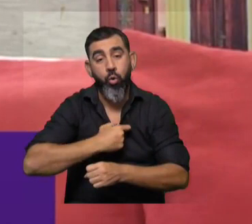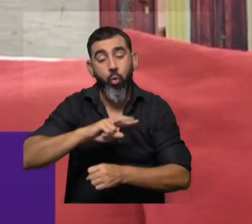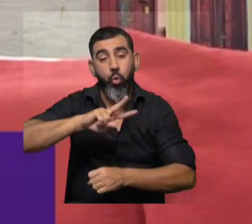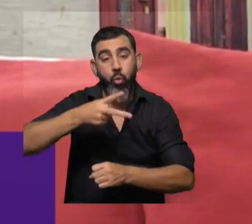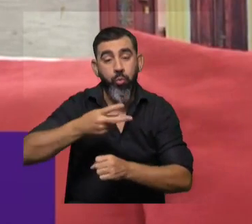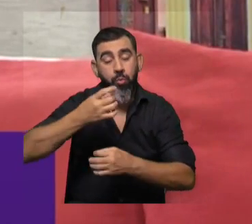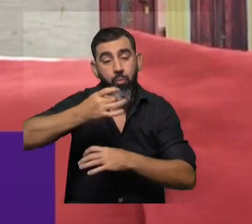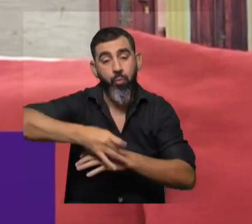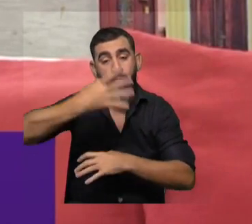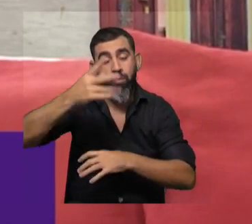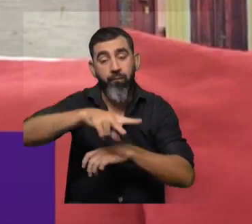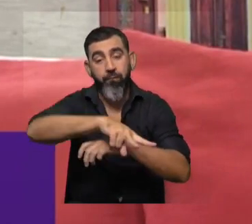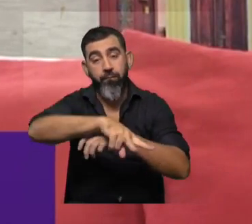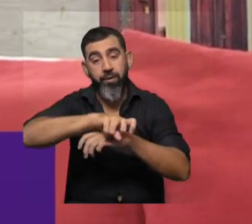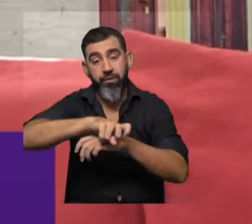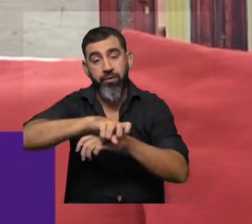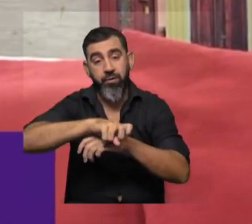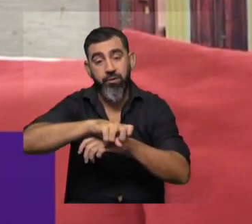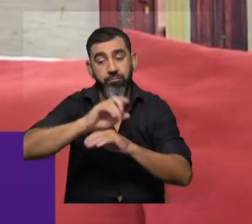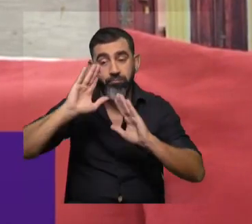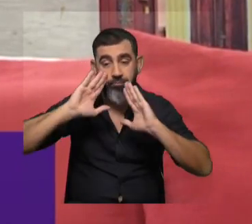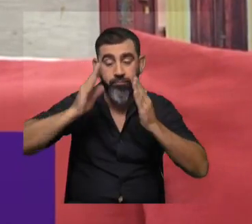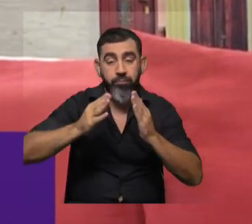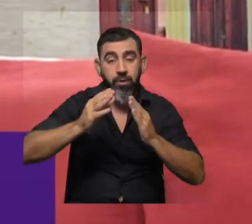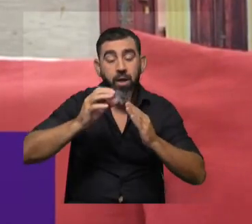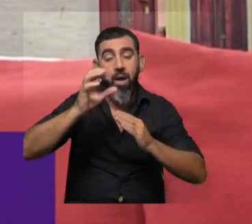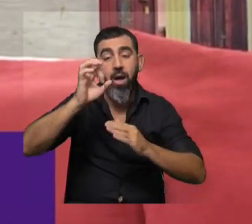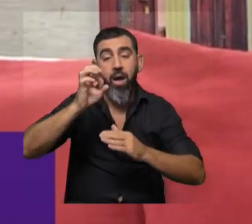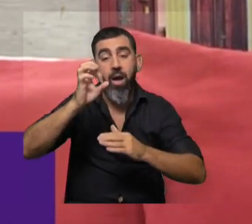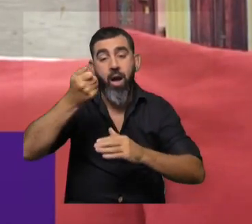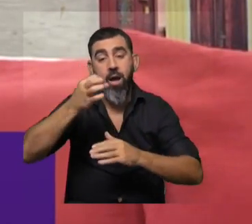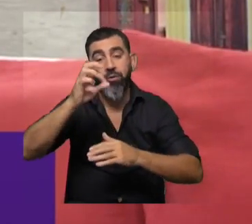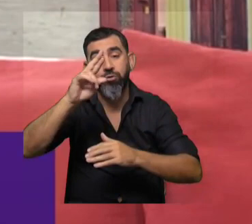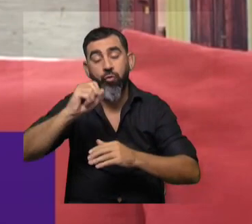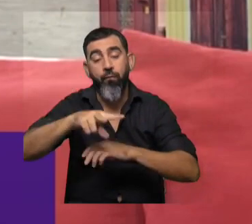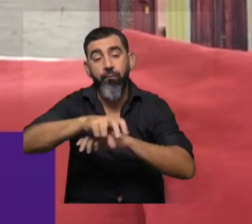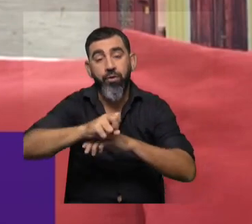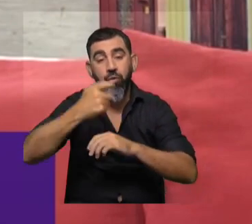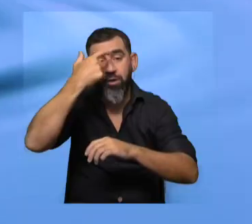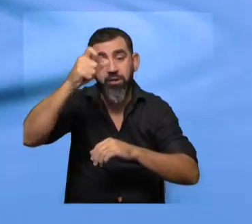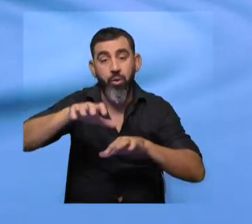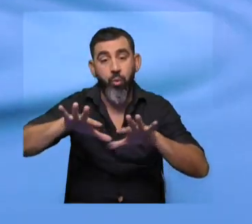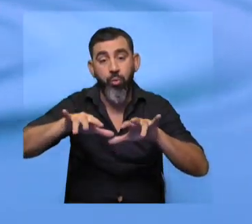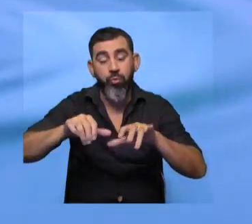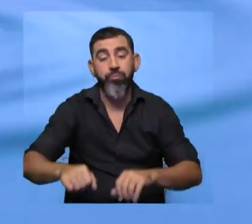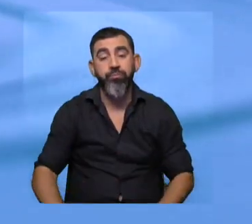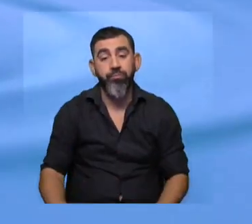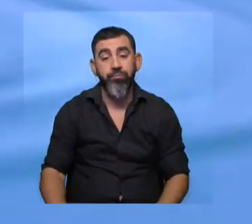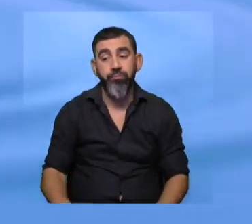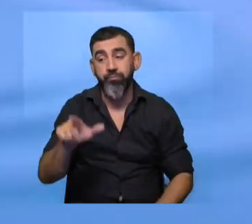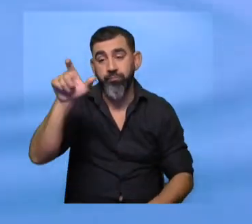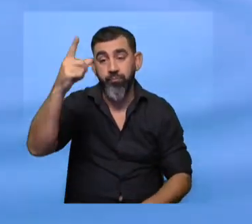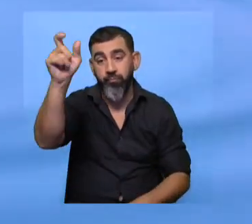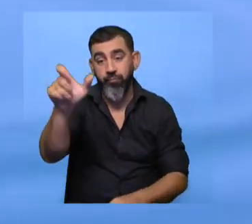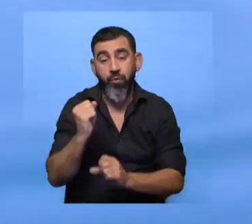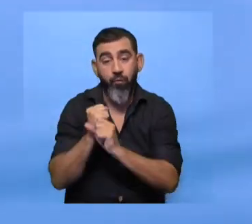especialización en física, con concentración en astrofísica y ciencias de la computación. Abby Tejera es una de